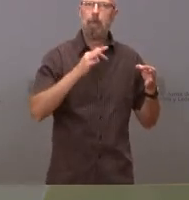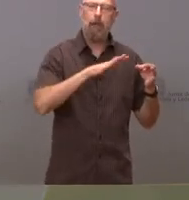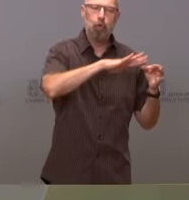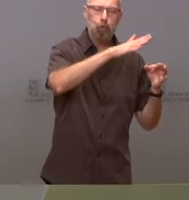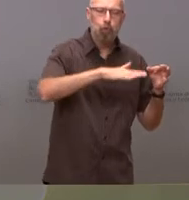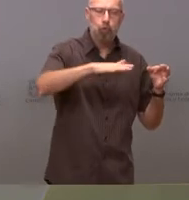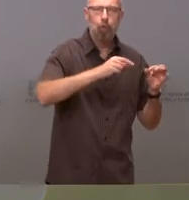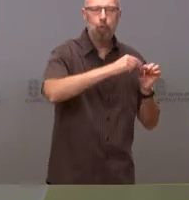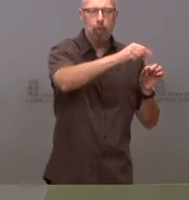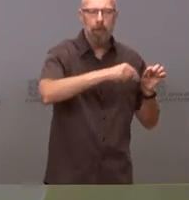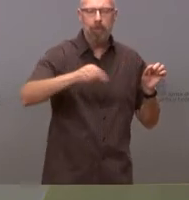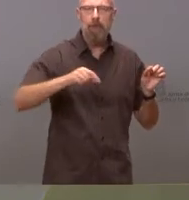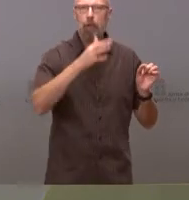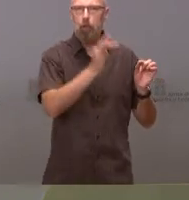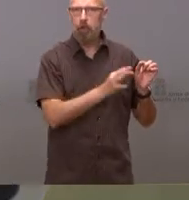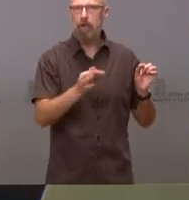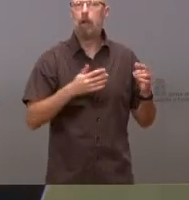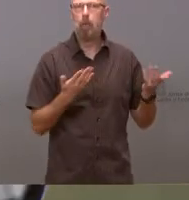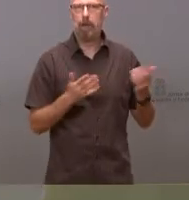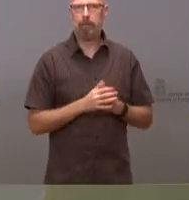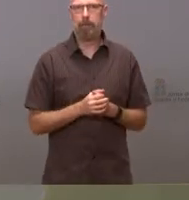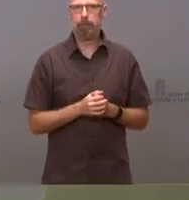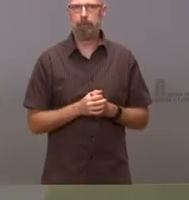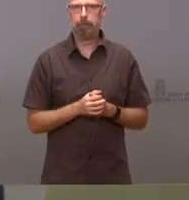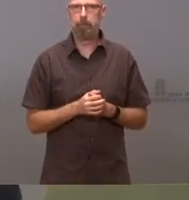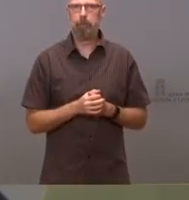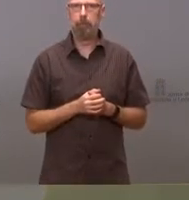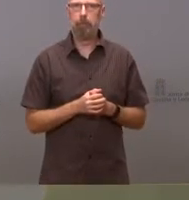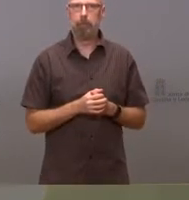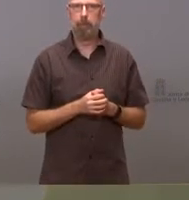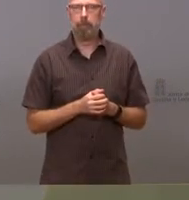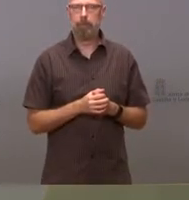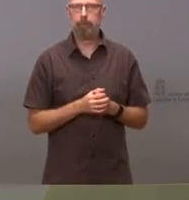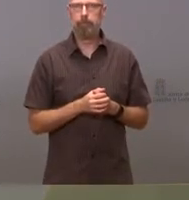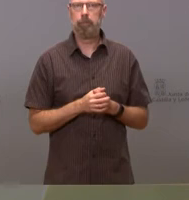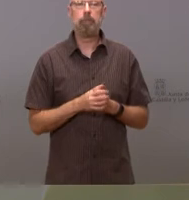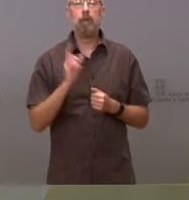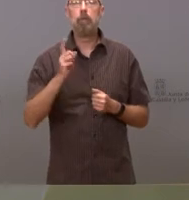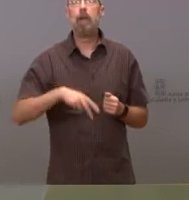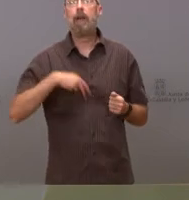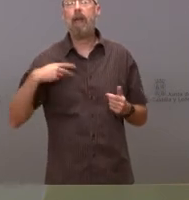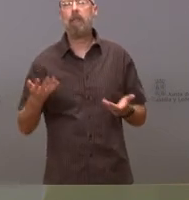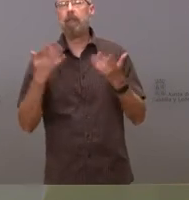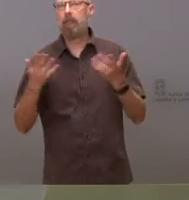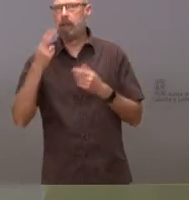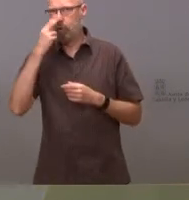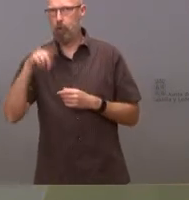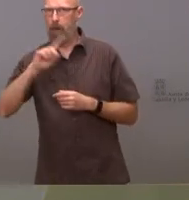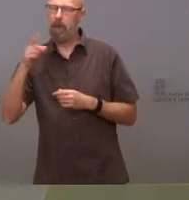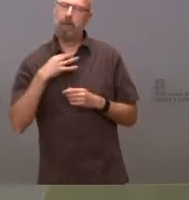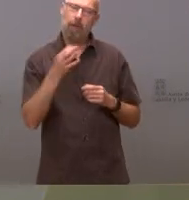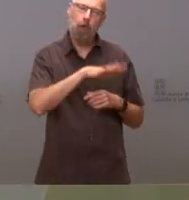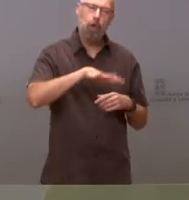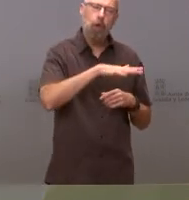exacta del incendio, que no es toda la comprendida en la superficie general, sino que hay zonas interiores no quemadas y, por tanto, habrá que hacer